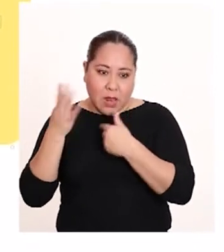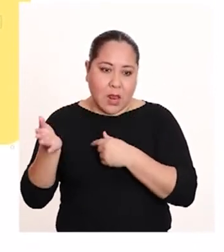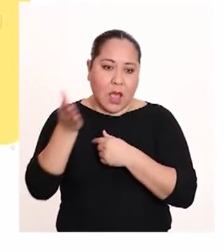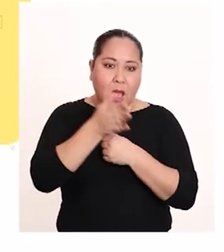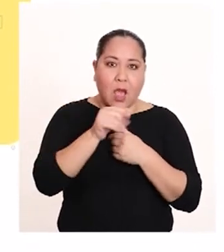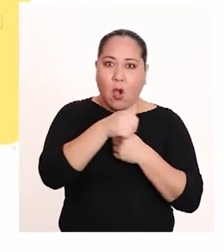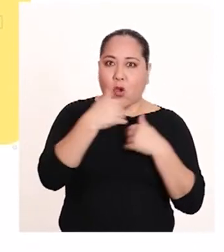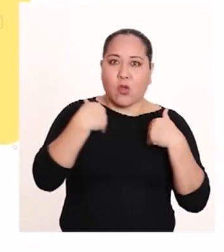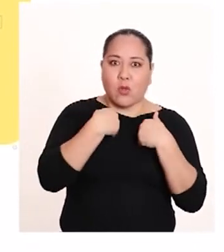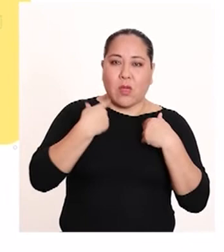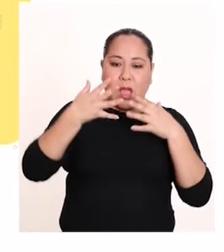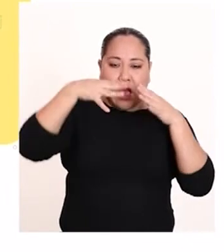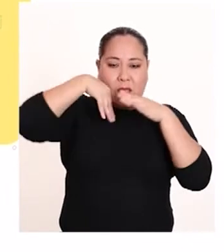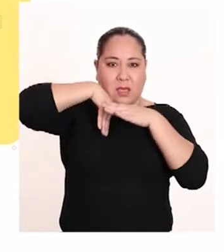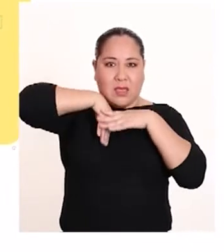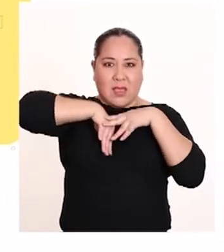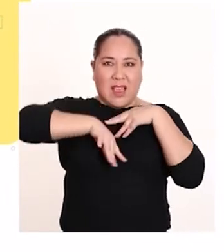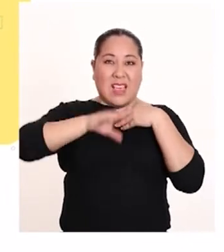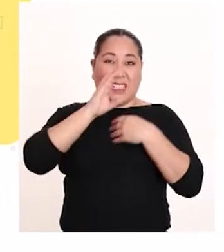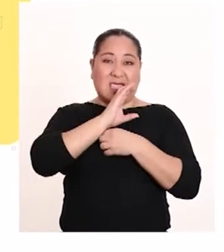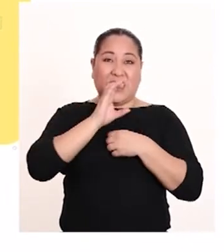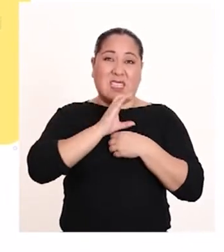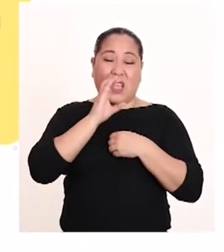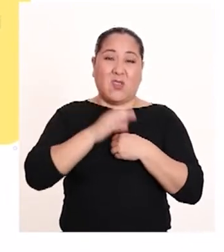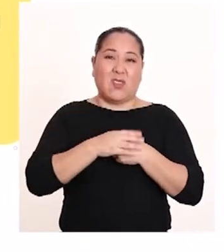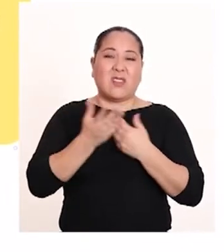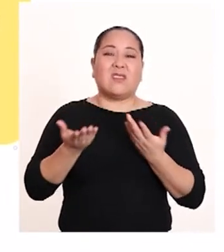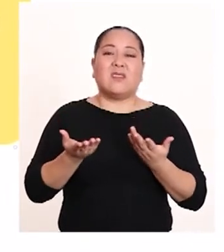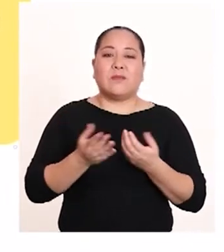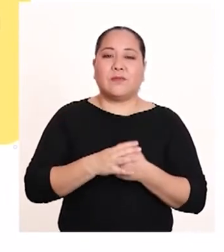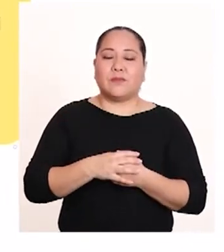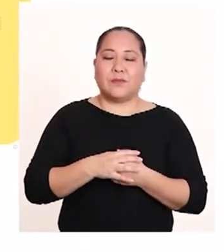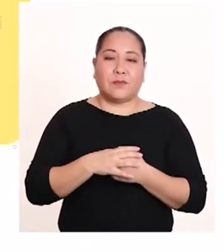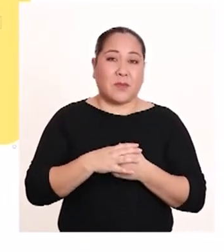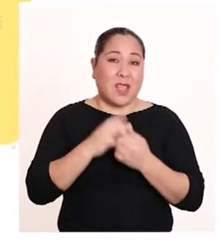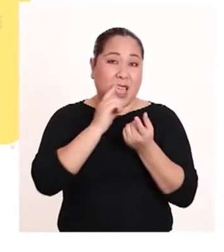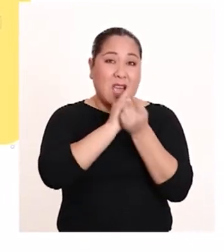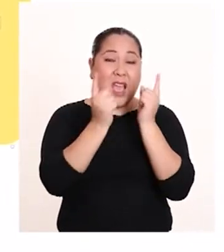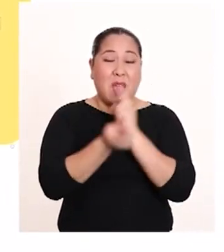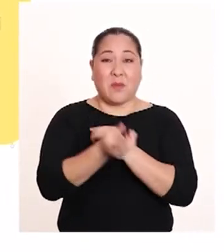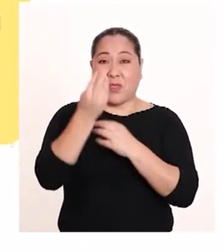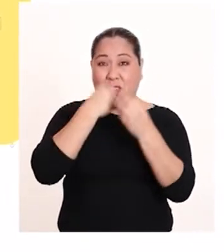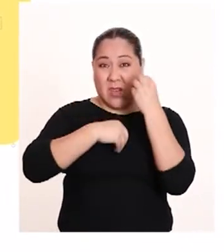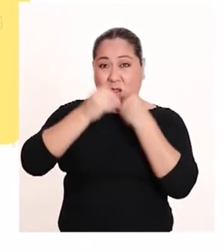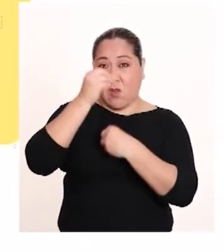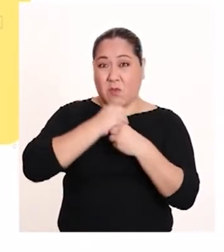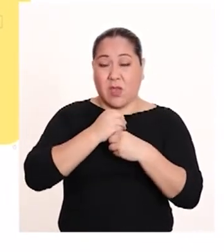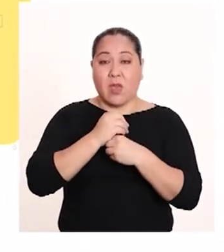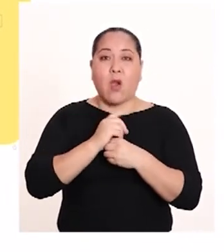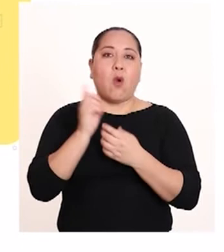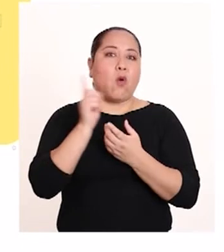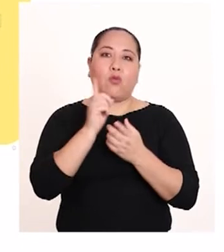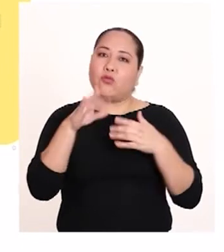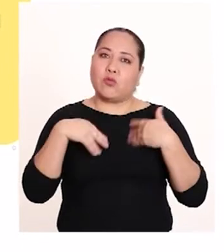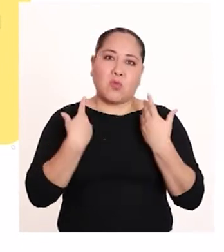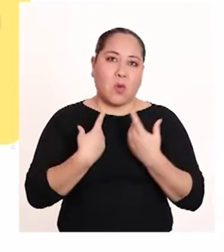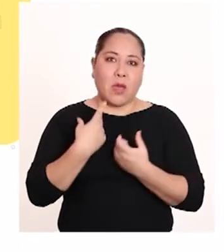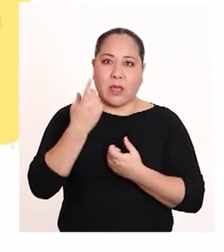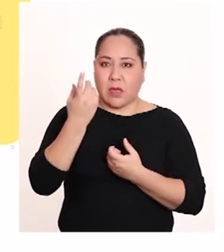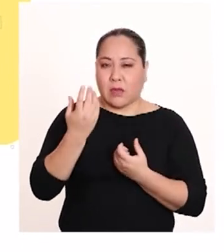a través de las membranas celulares y causar desórdenes de alimentación y reproducción,